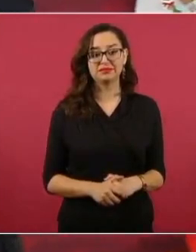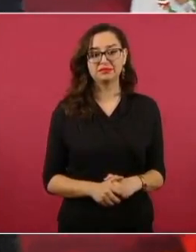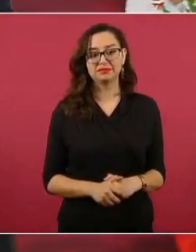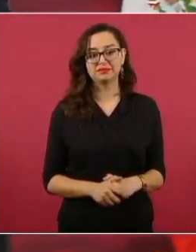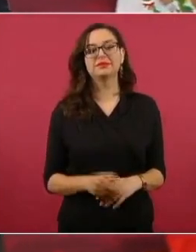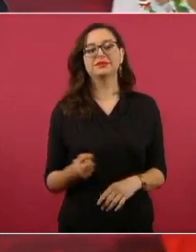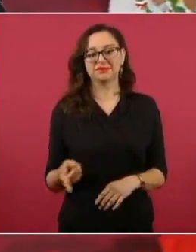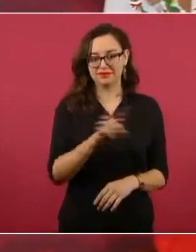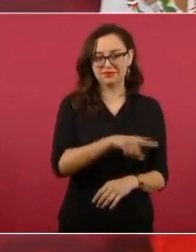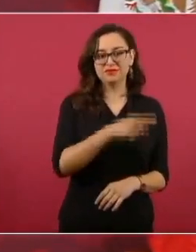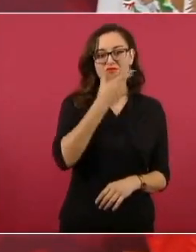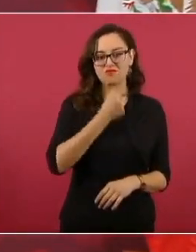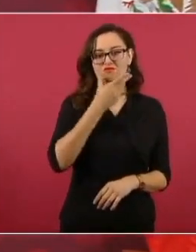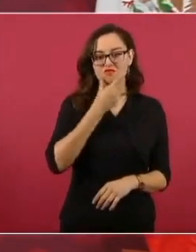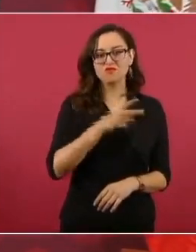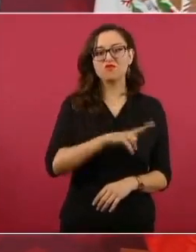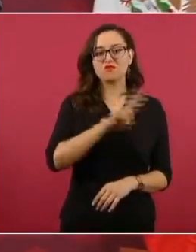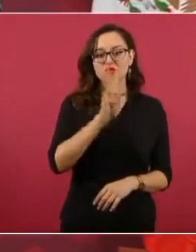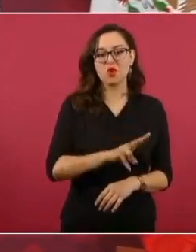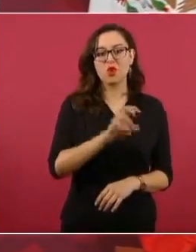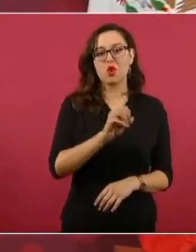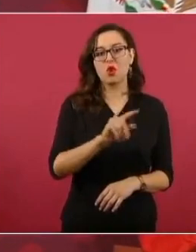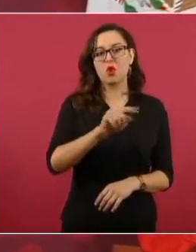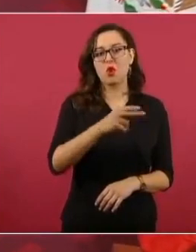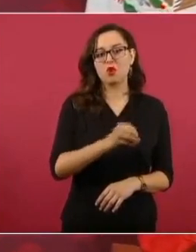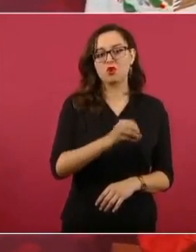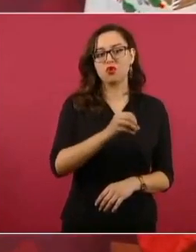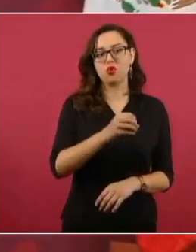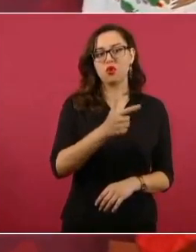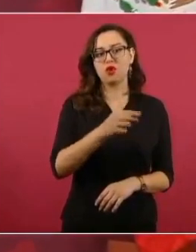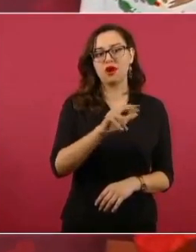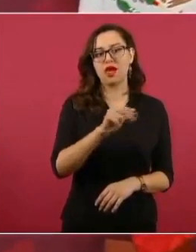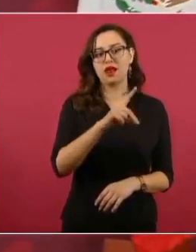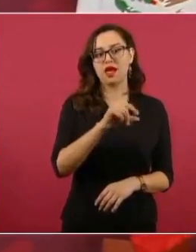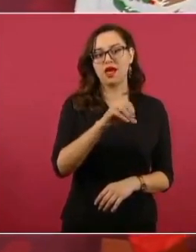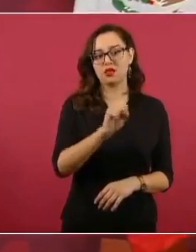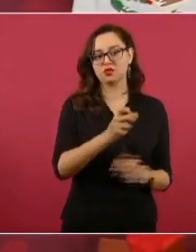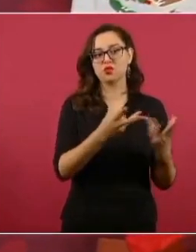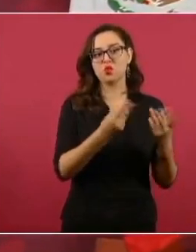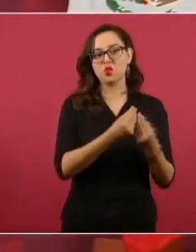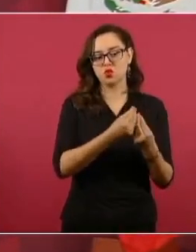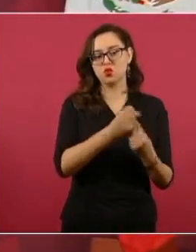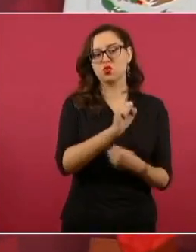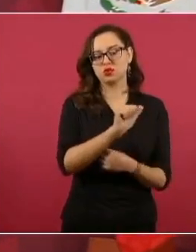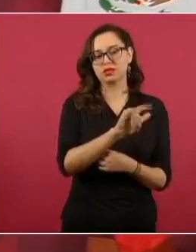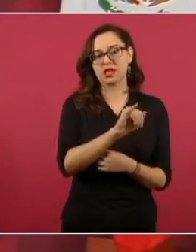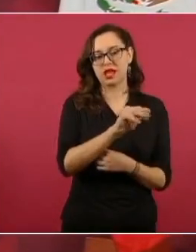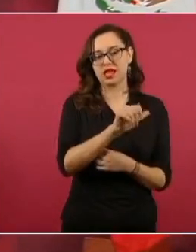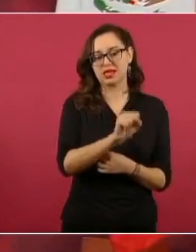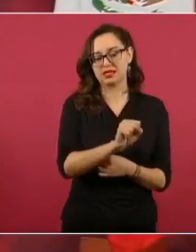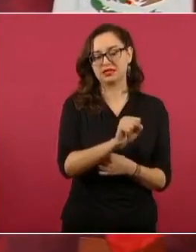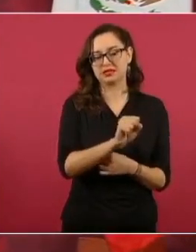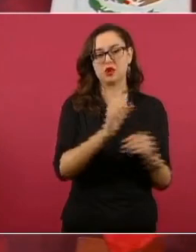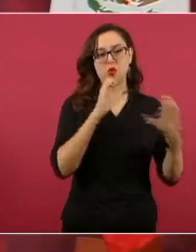que era de Comunicaciones de Salinas, antes fue gobernador o después